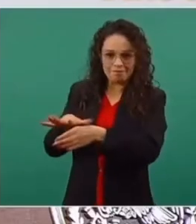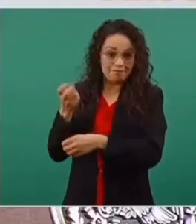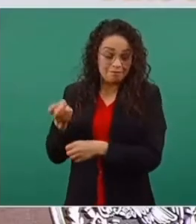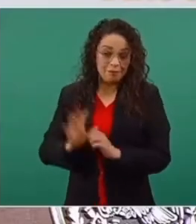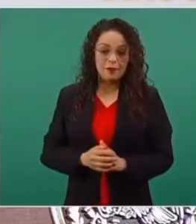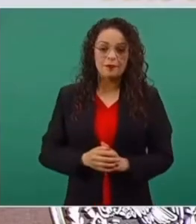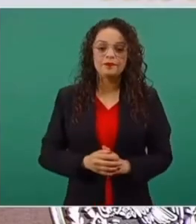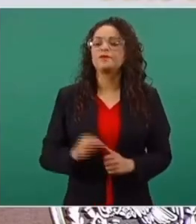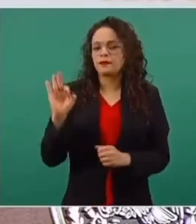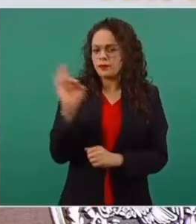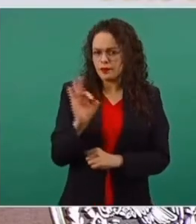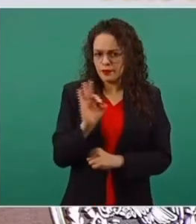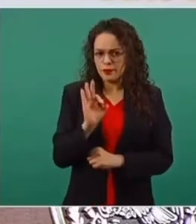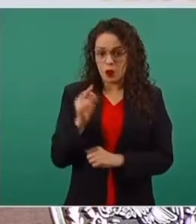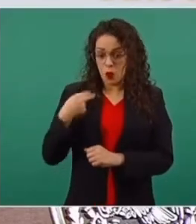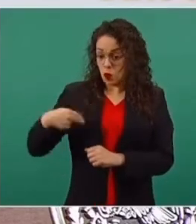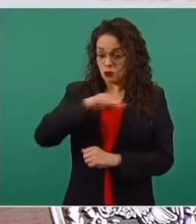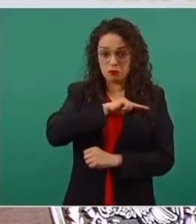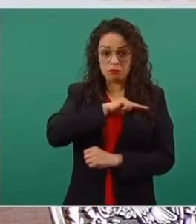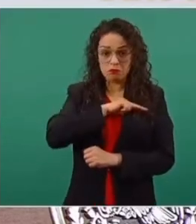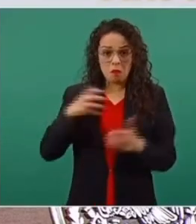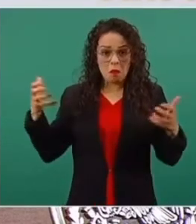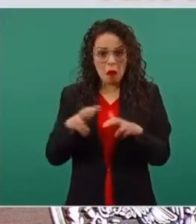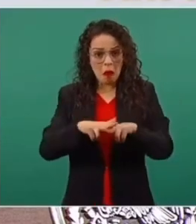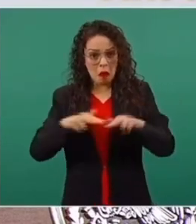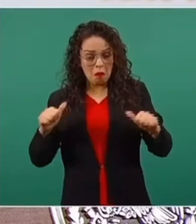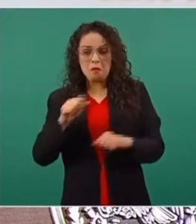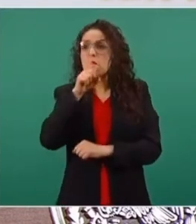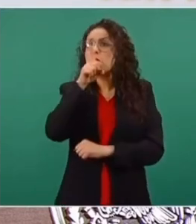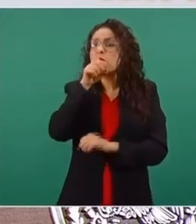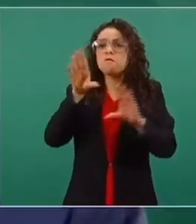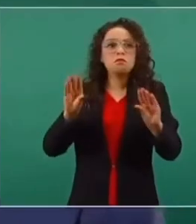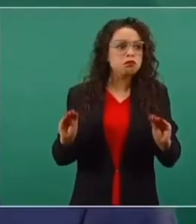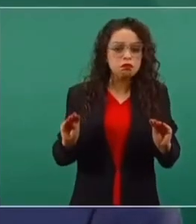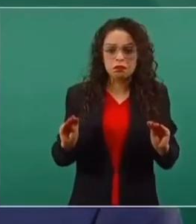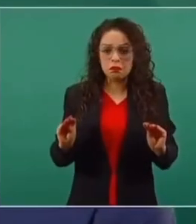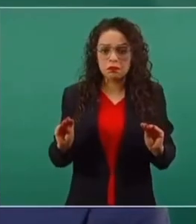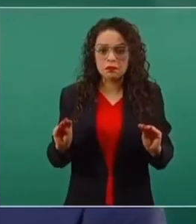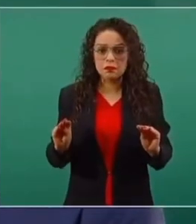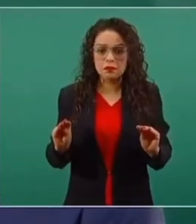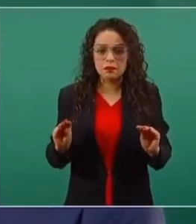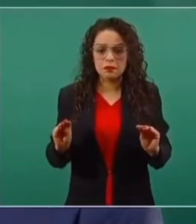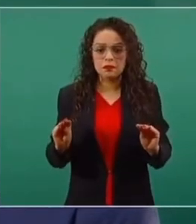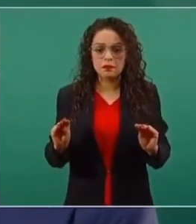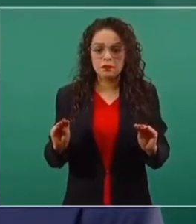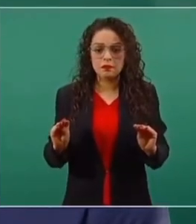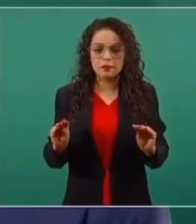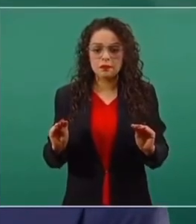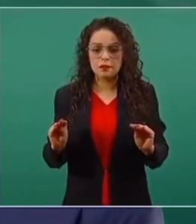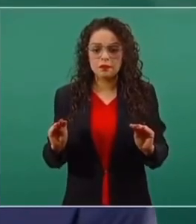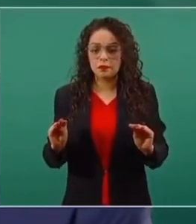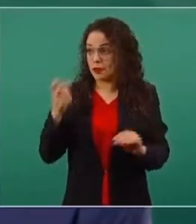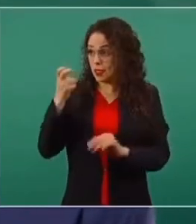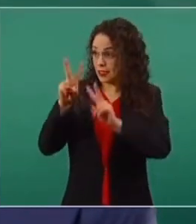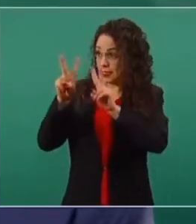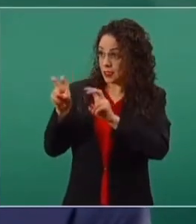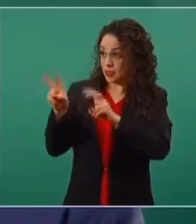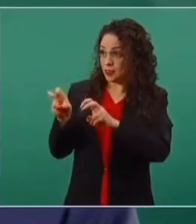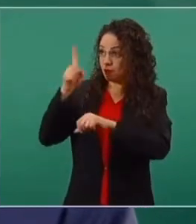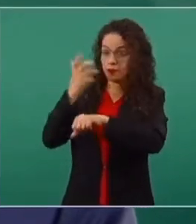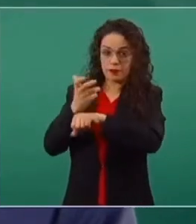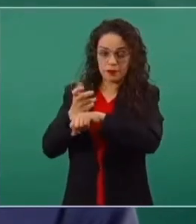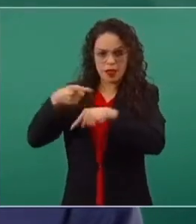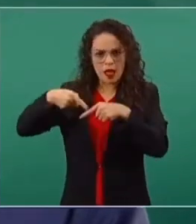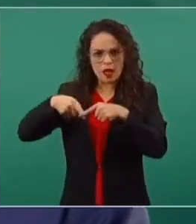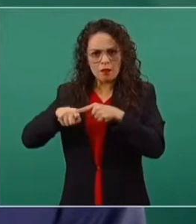si nosotros nos quedamos callados y salen estos asuntos en Estados